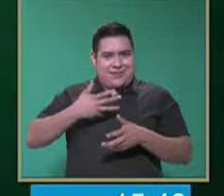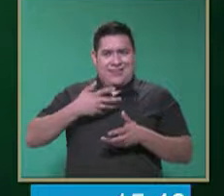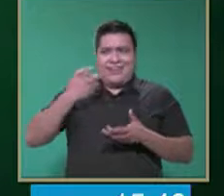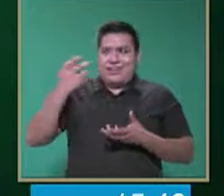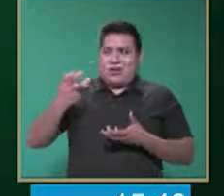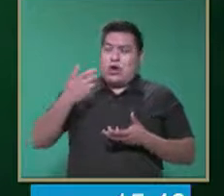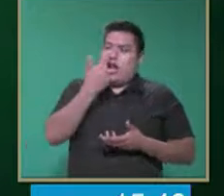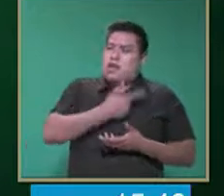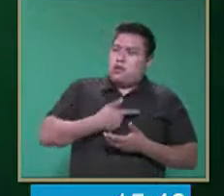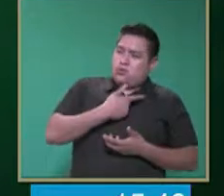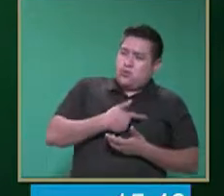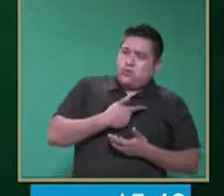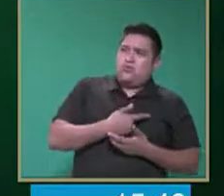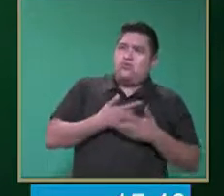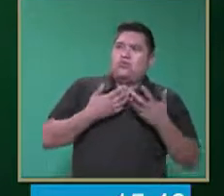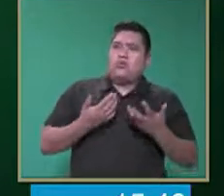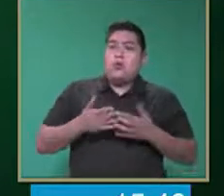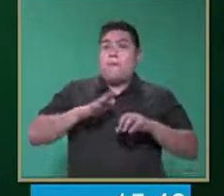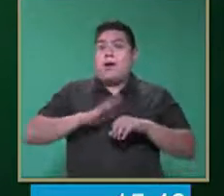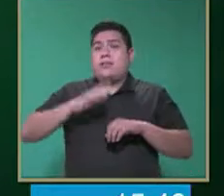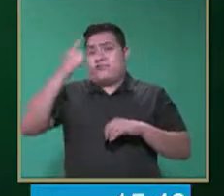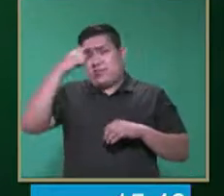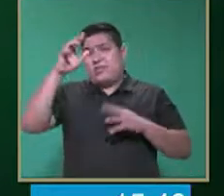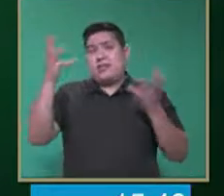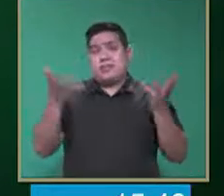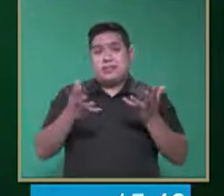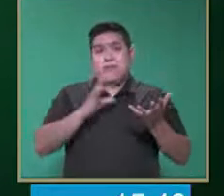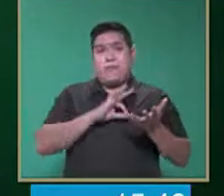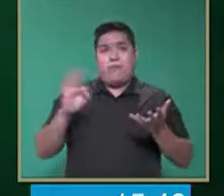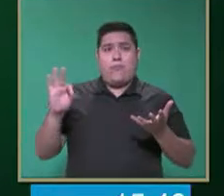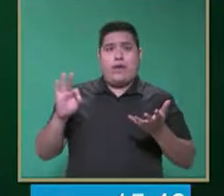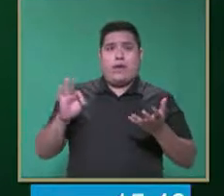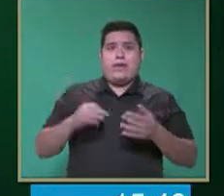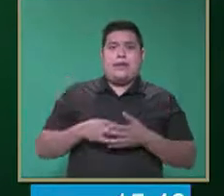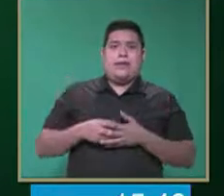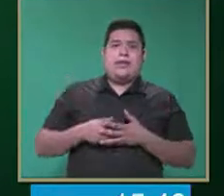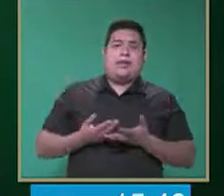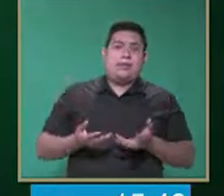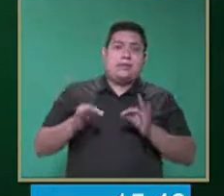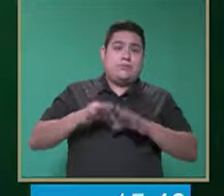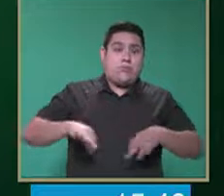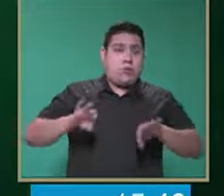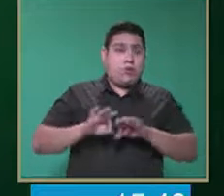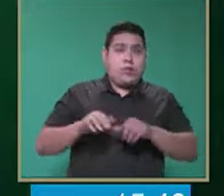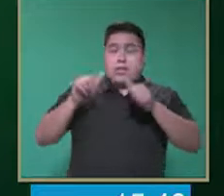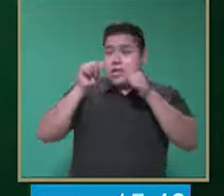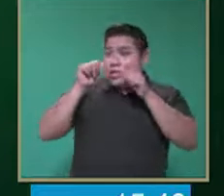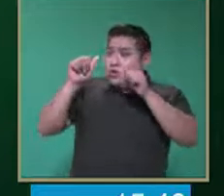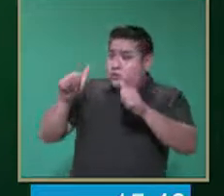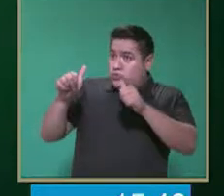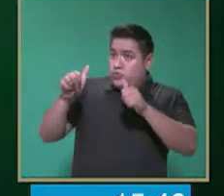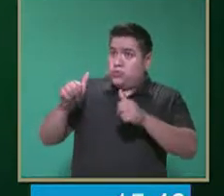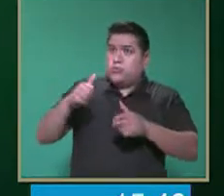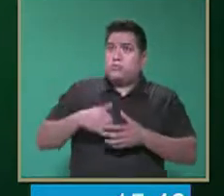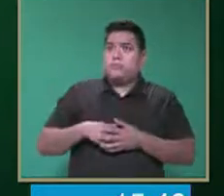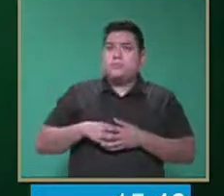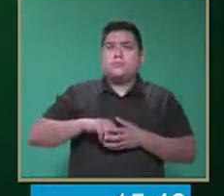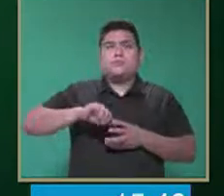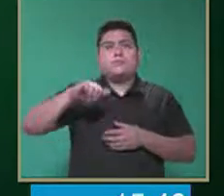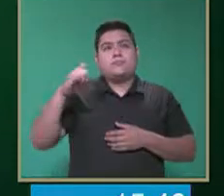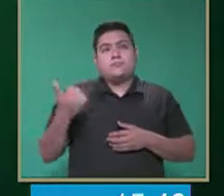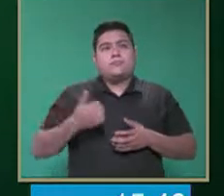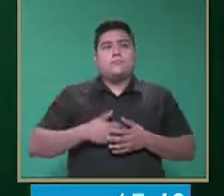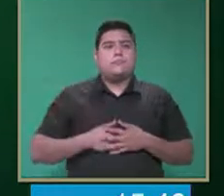convence, qué es lo que se les facilita. Entonces nosotros tenemos que estar al pendiente de ese aspecto. En otro